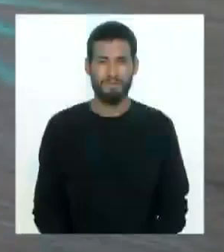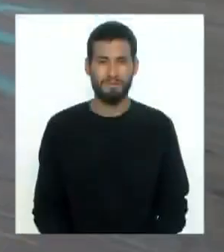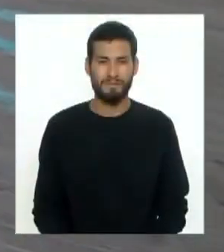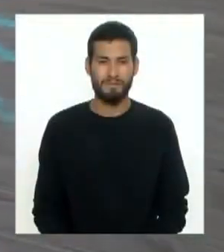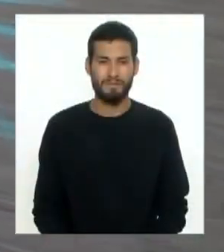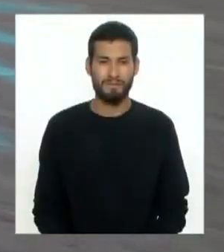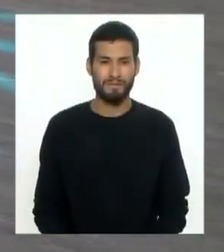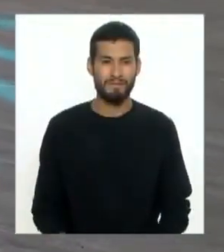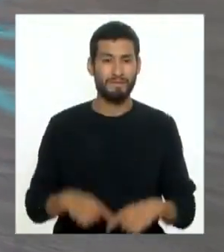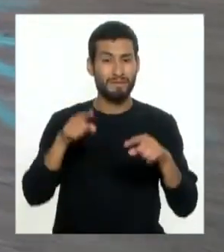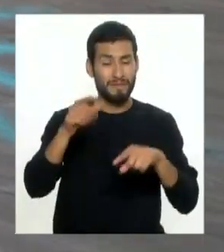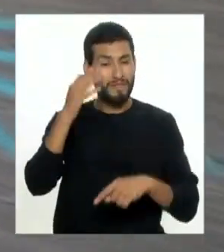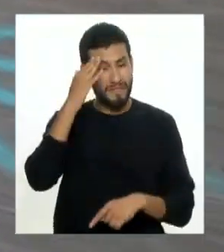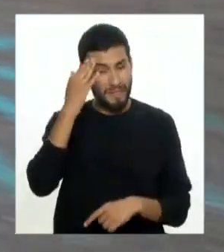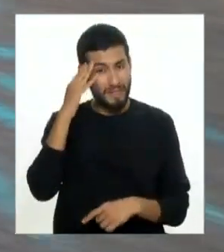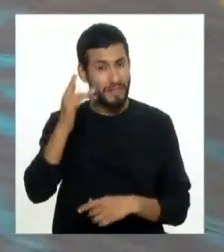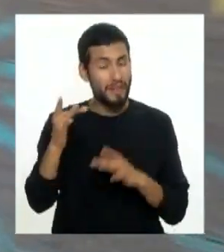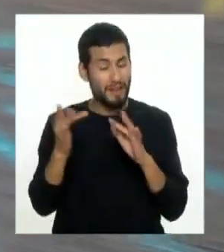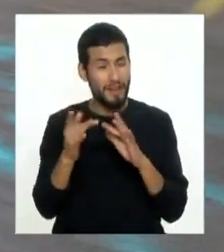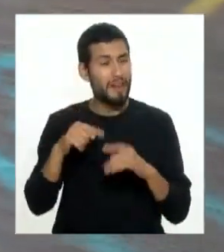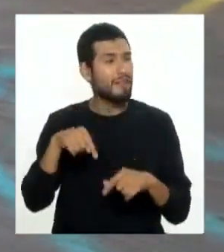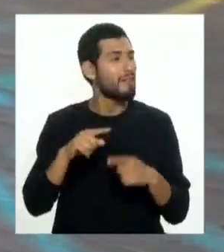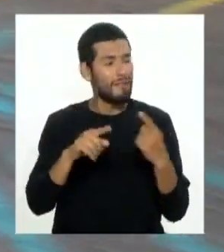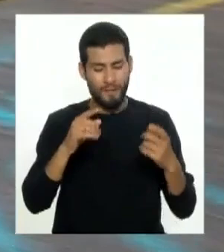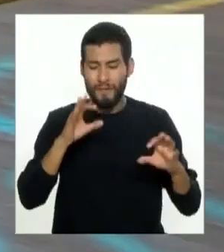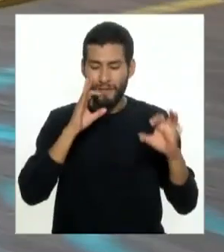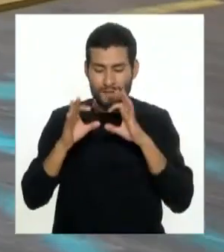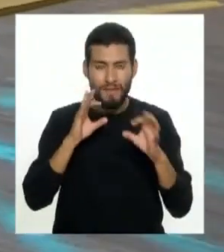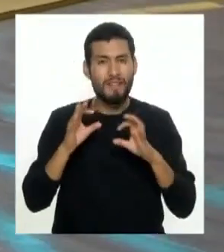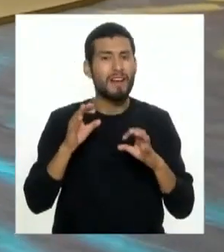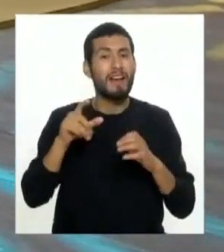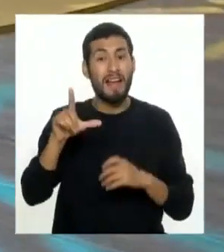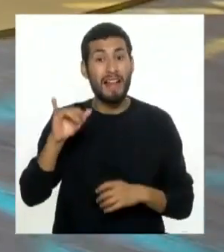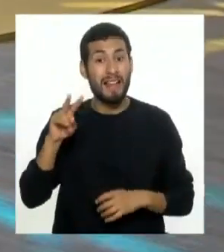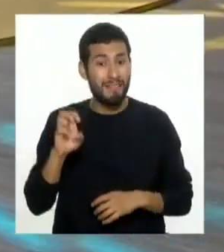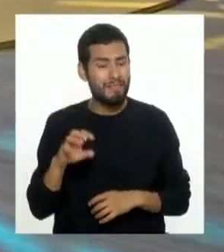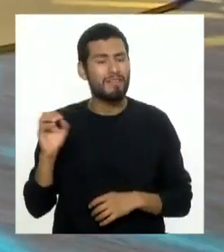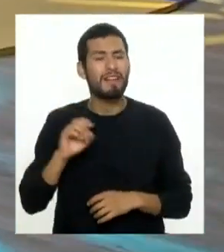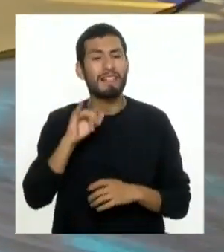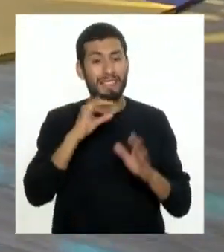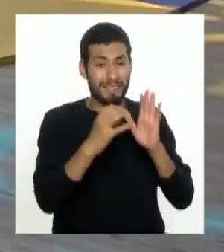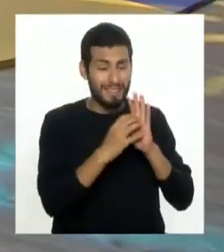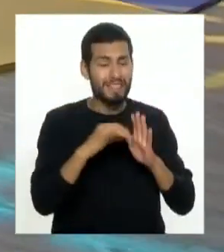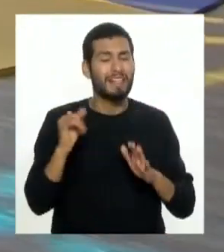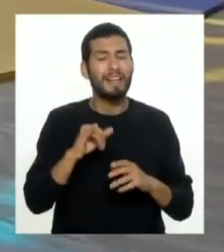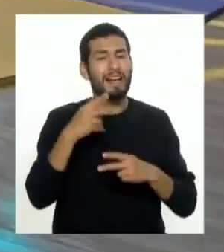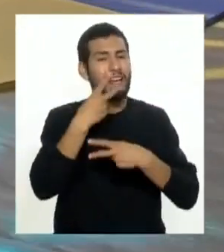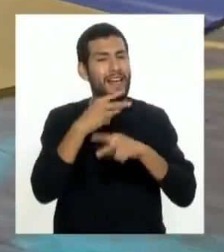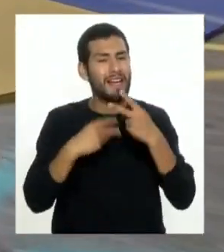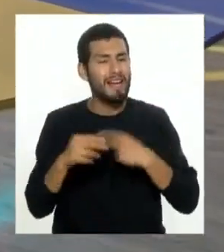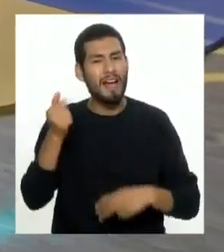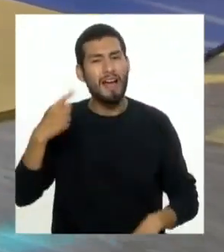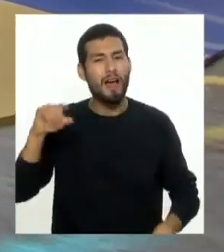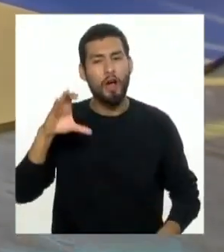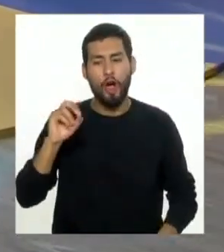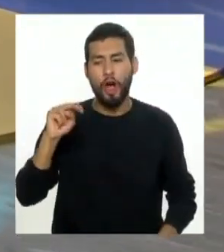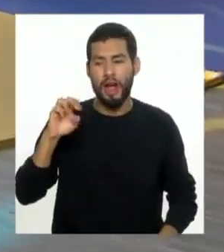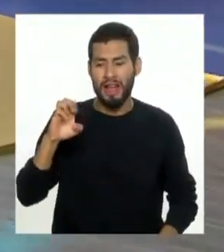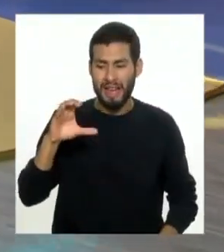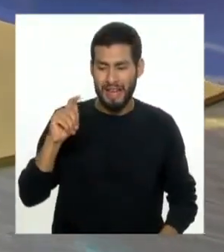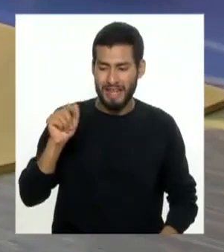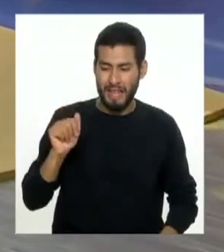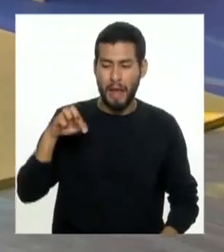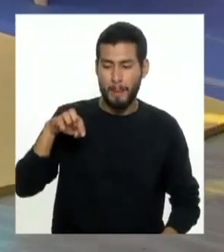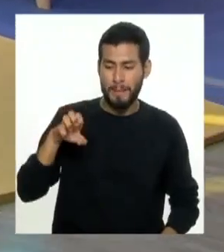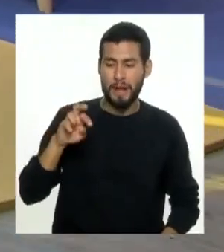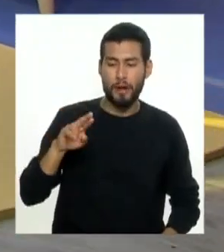Y ya sabes que te conectas con nosotros en Facebook Live y también estamos en Instagram y también estamos en TikTok como arroba conecta Perú